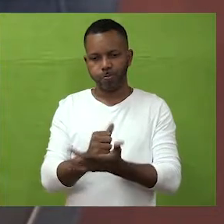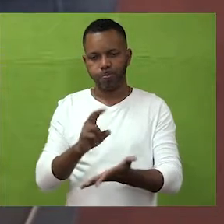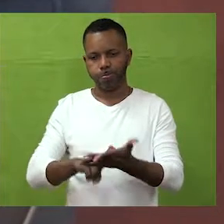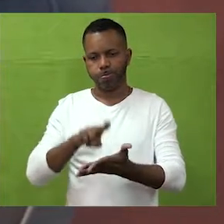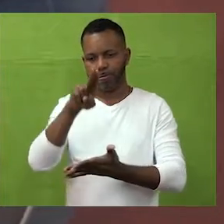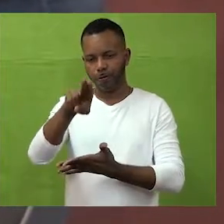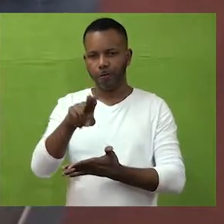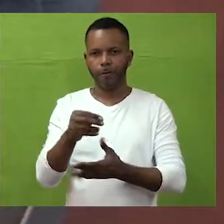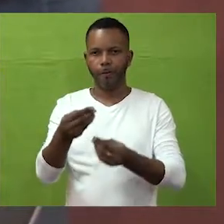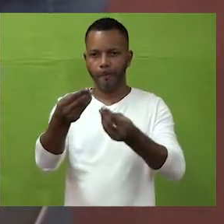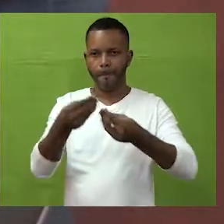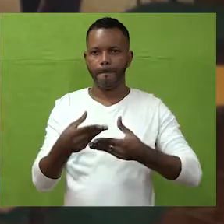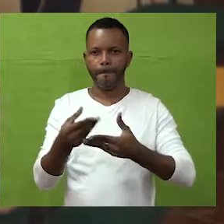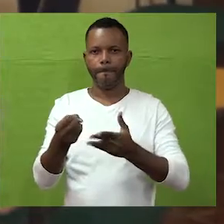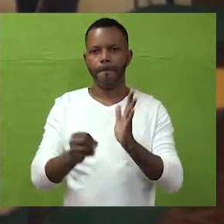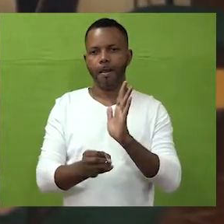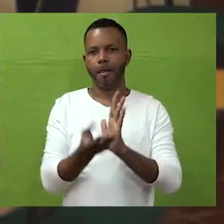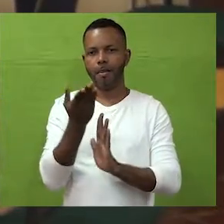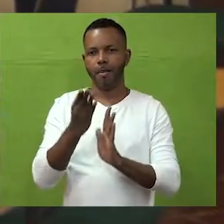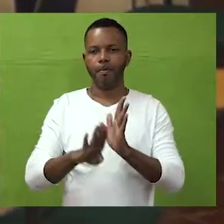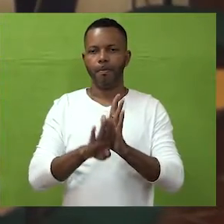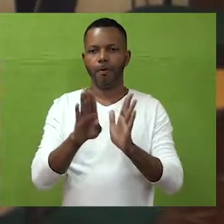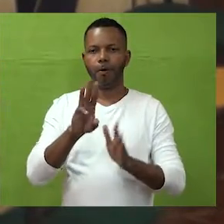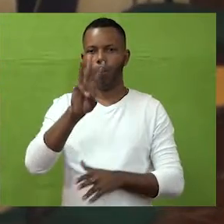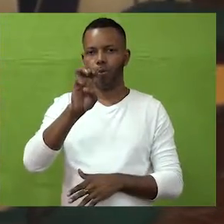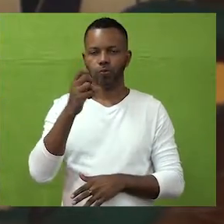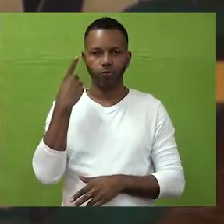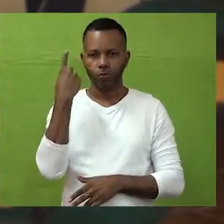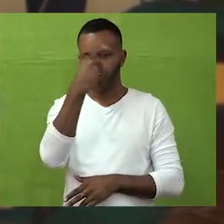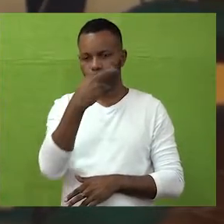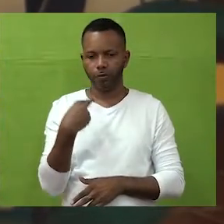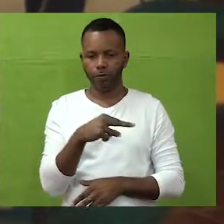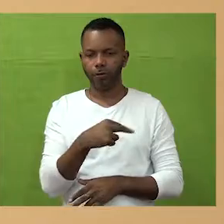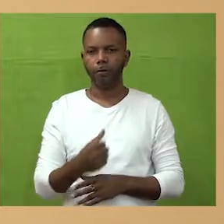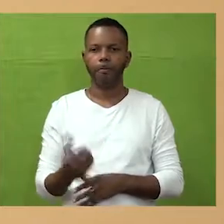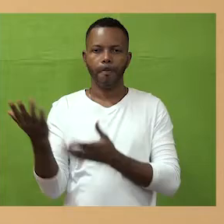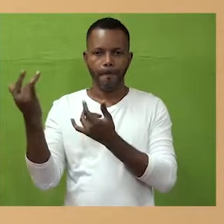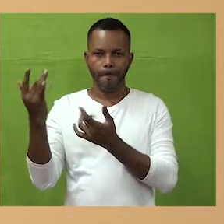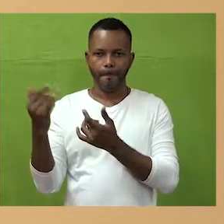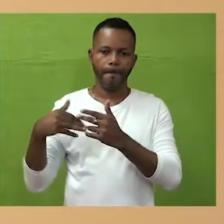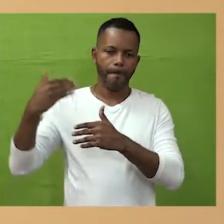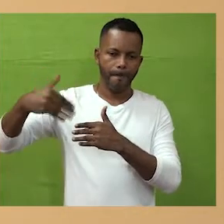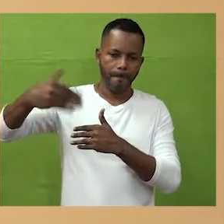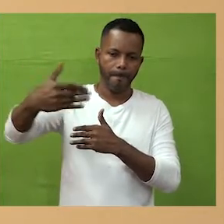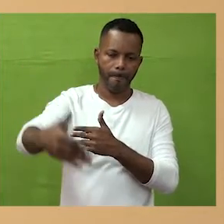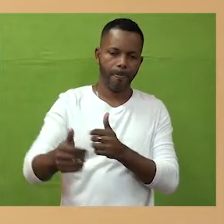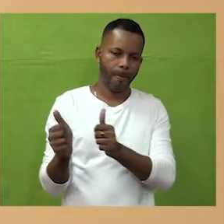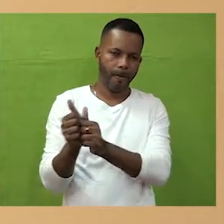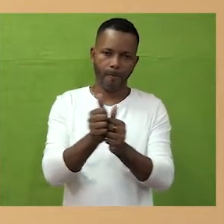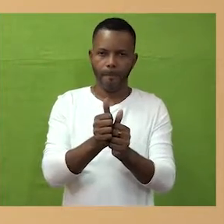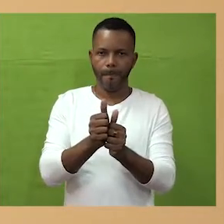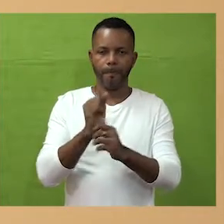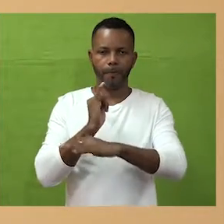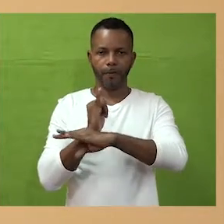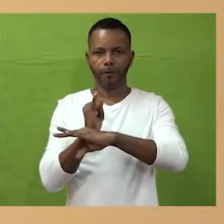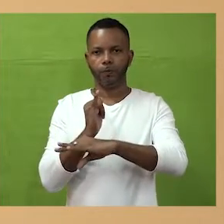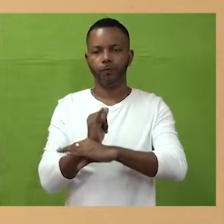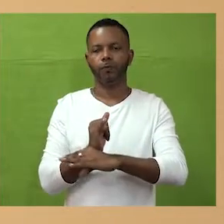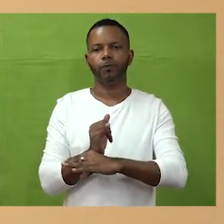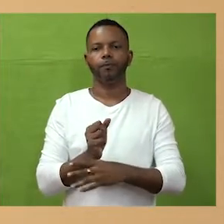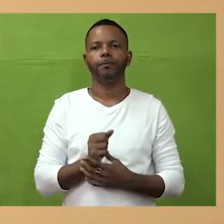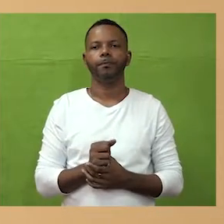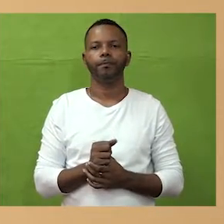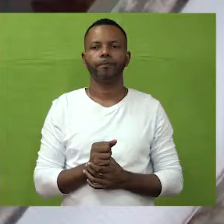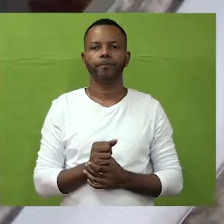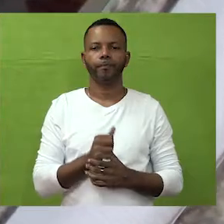límite máxima para que la institución radique de manera formal la reformulación al plan de mejoramiento es el 8 de septiembre. Ya con esto, esperamos de